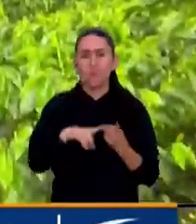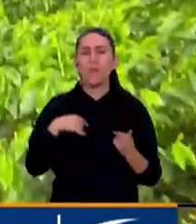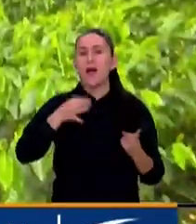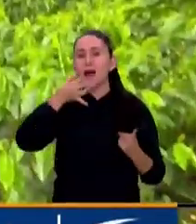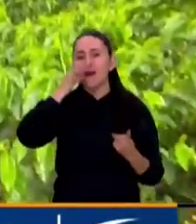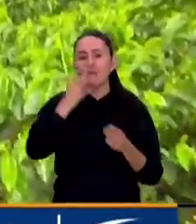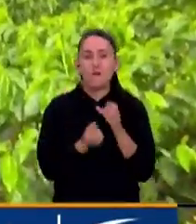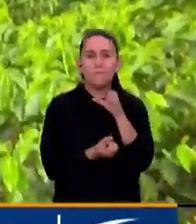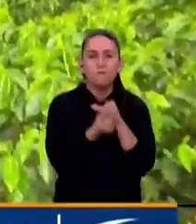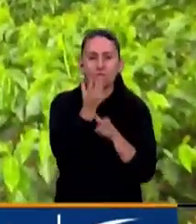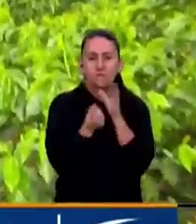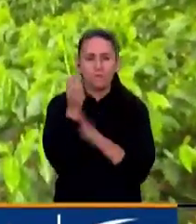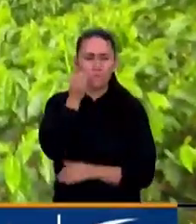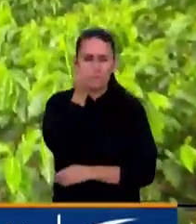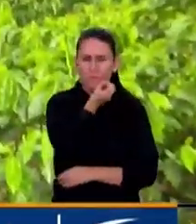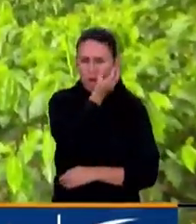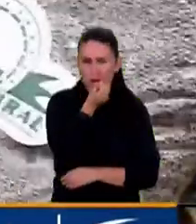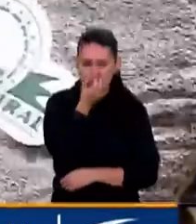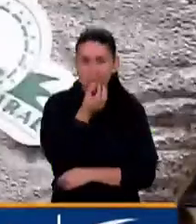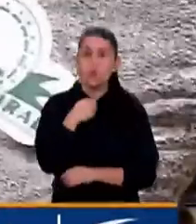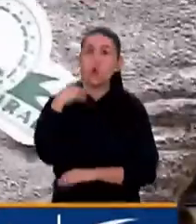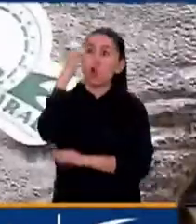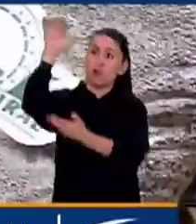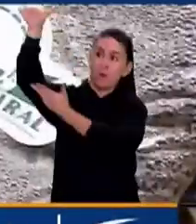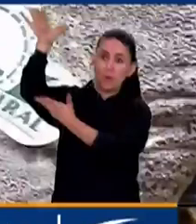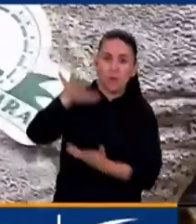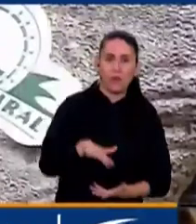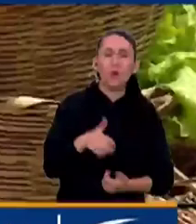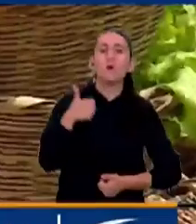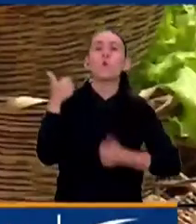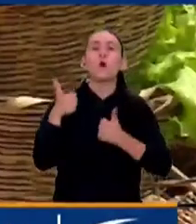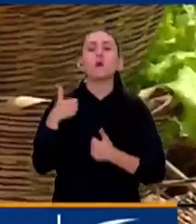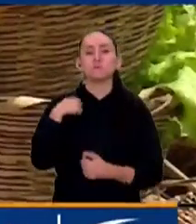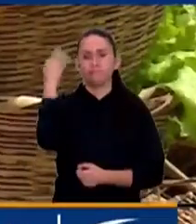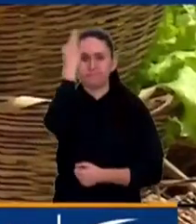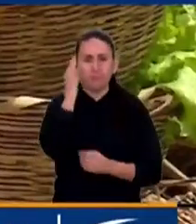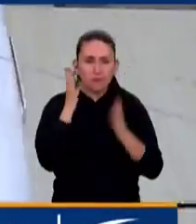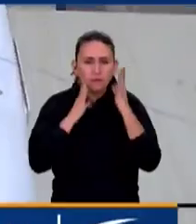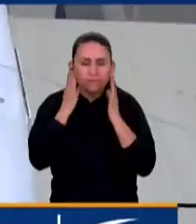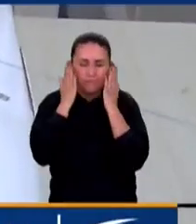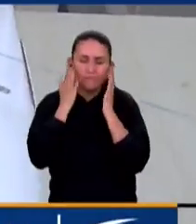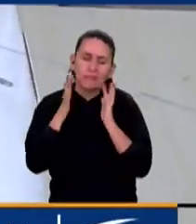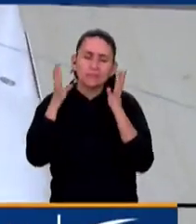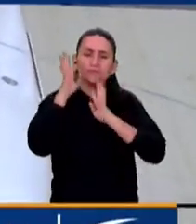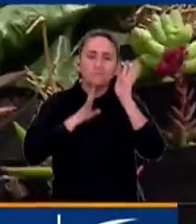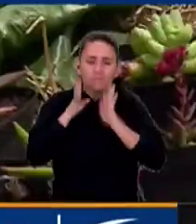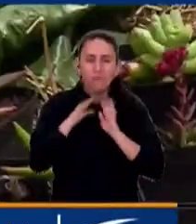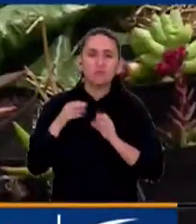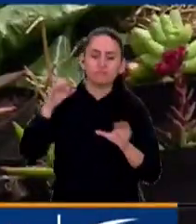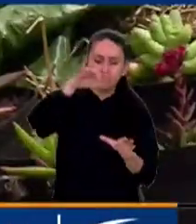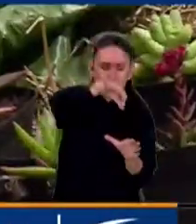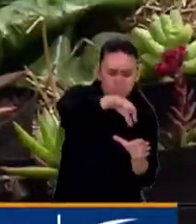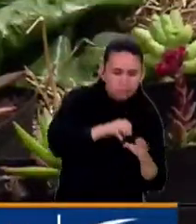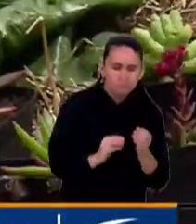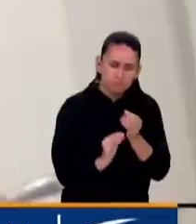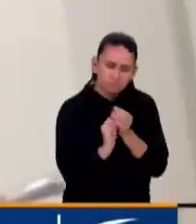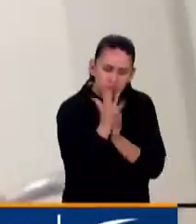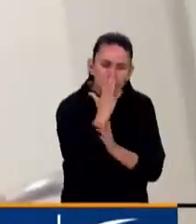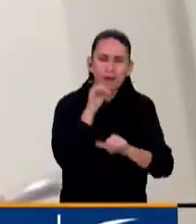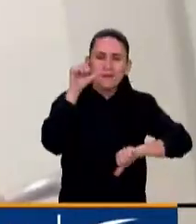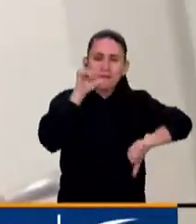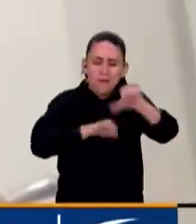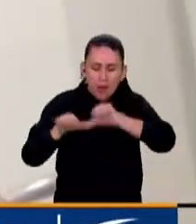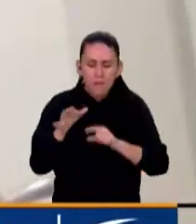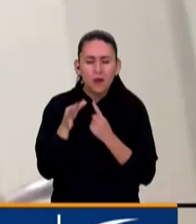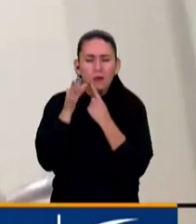y flores. Y los productos que importa Colombia, preparaciones de belleza, abonos, hilos y productos químicos. Todos estos